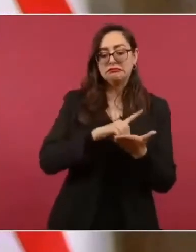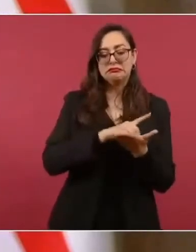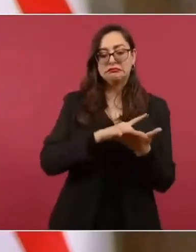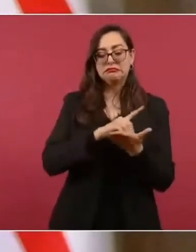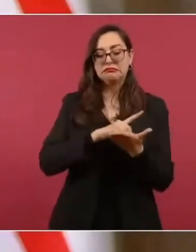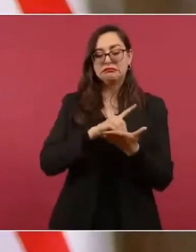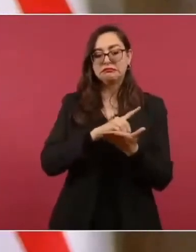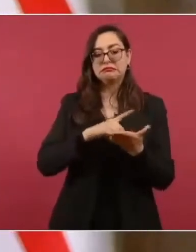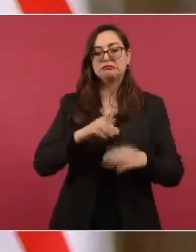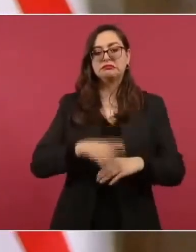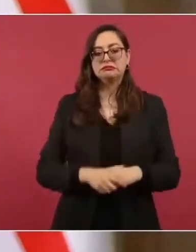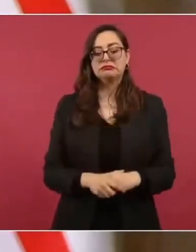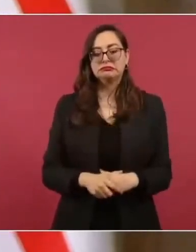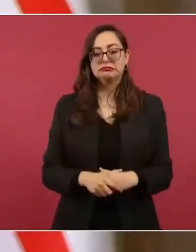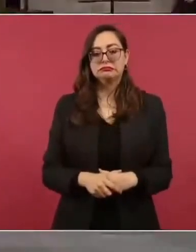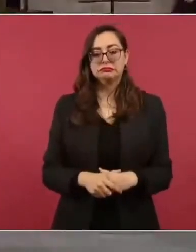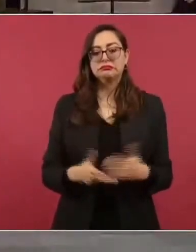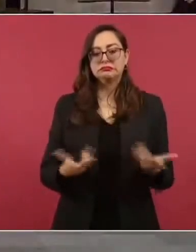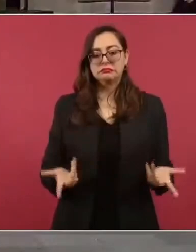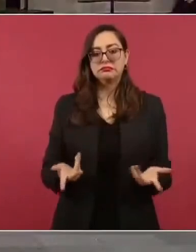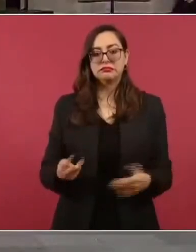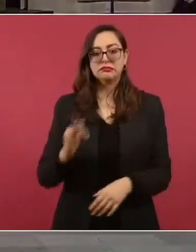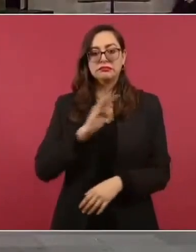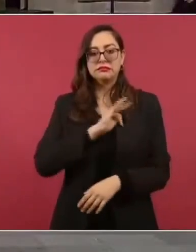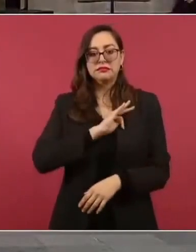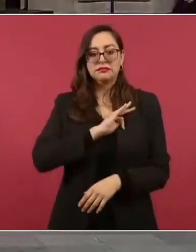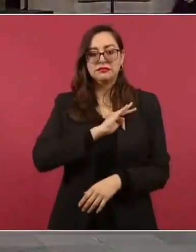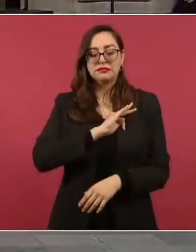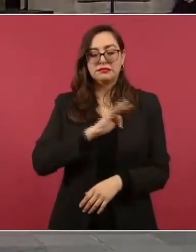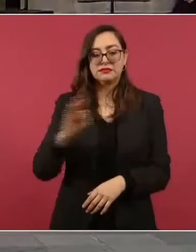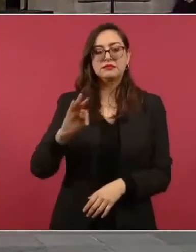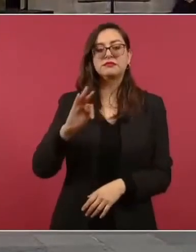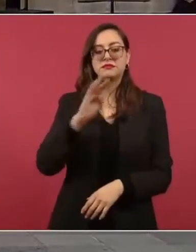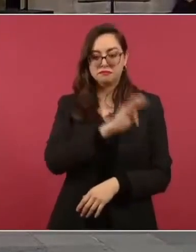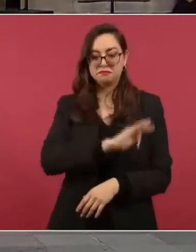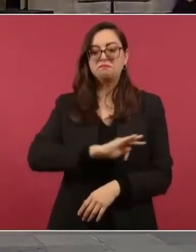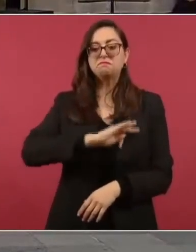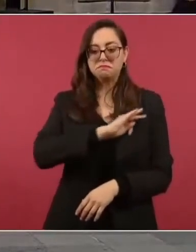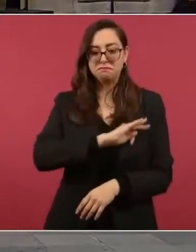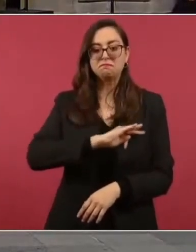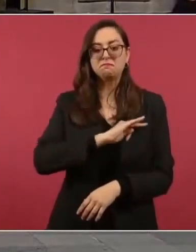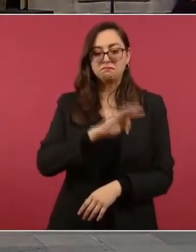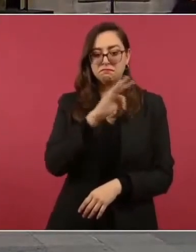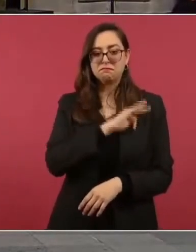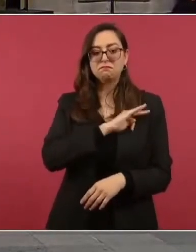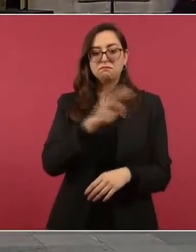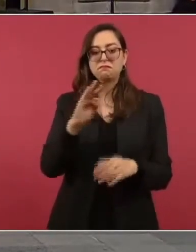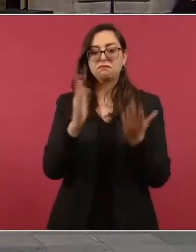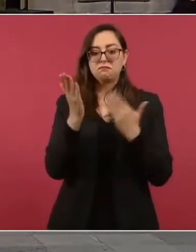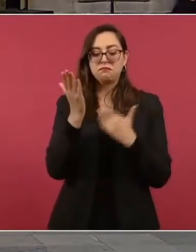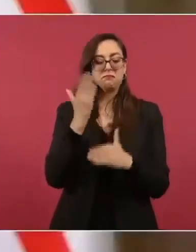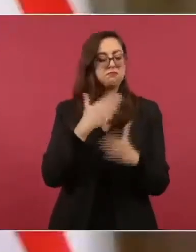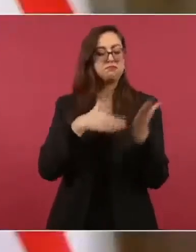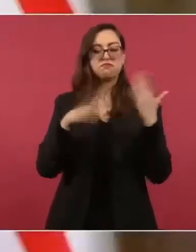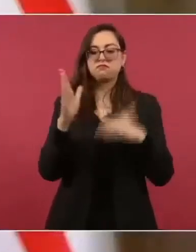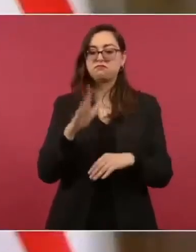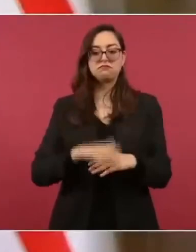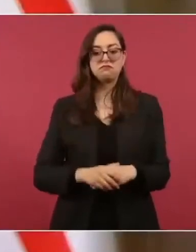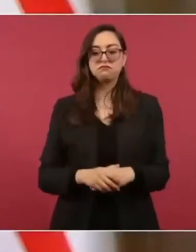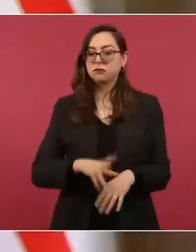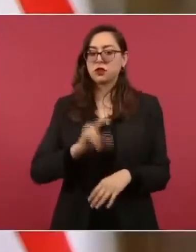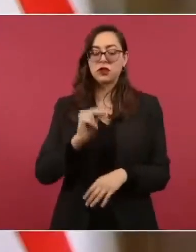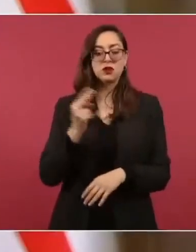que se puede ser feliz, se puede triunfar sin necesidad de caer